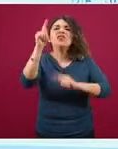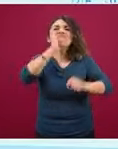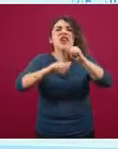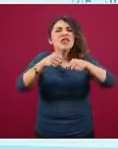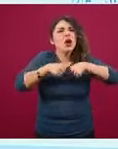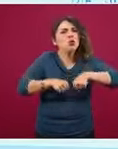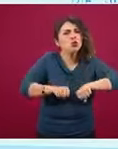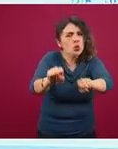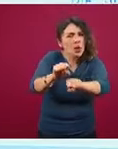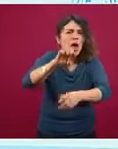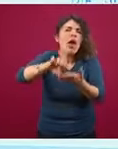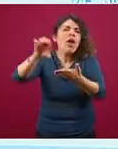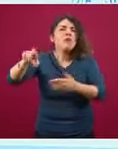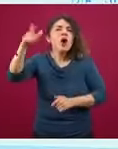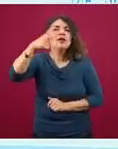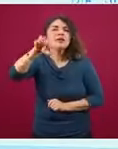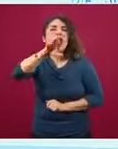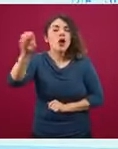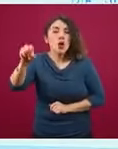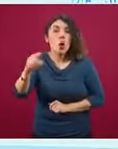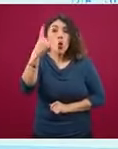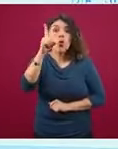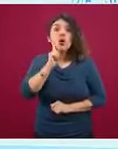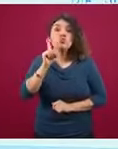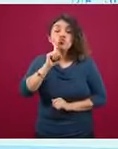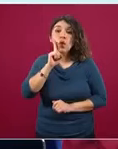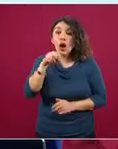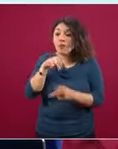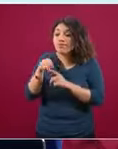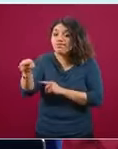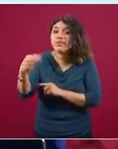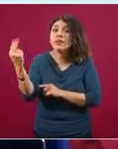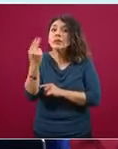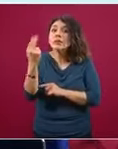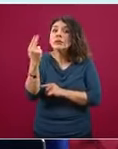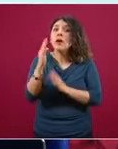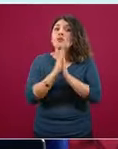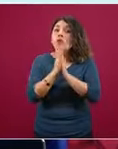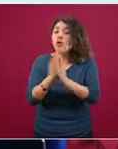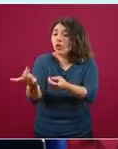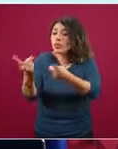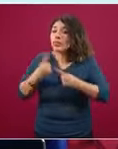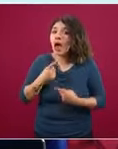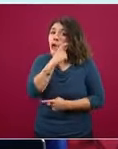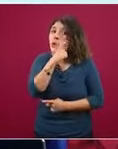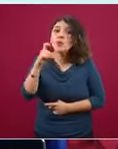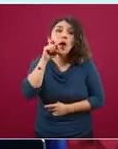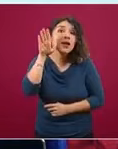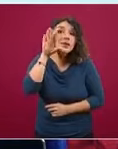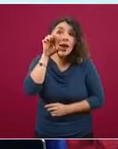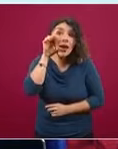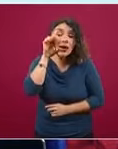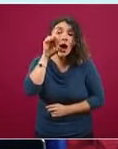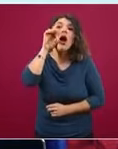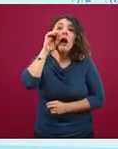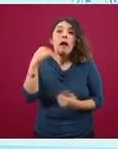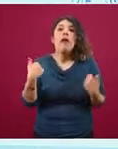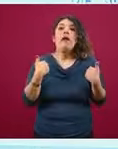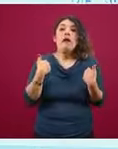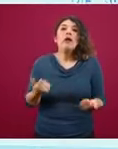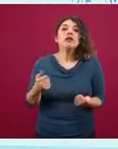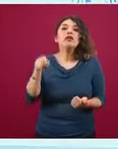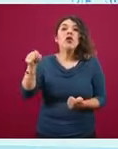Quintana Roo, cuando una mujer llegara y pidiera un cubrebocas naranja, supieran que